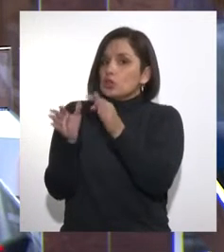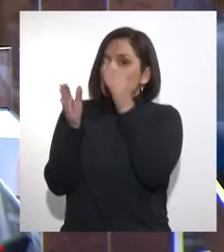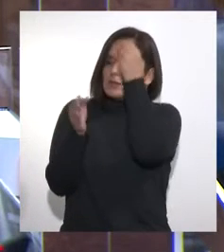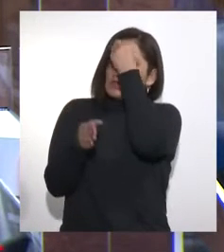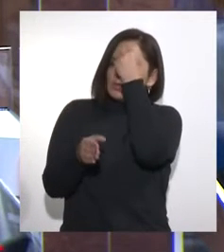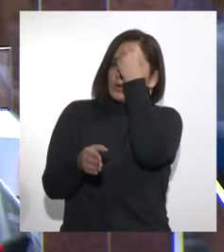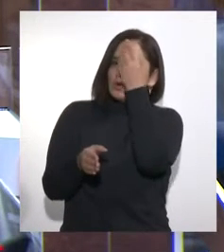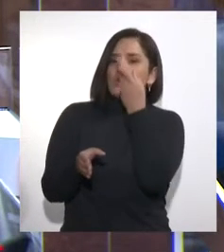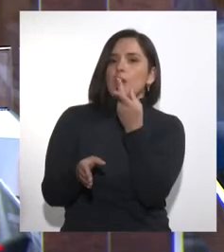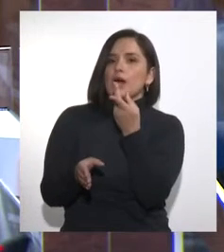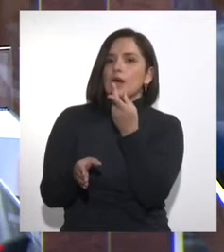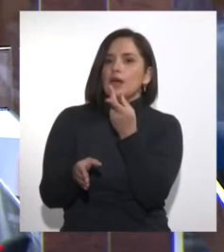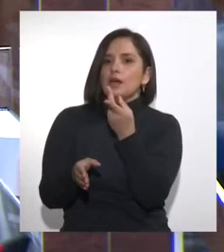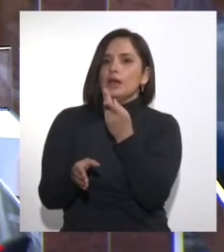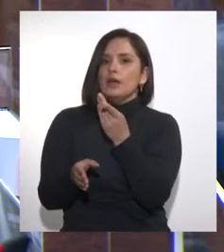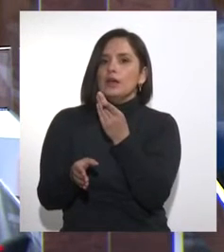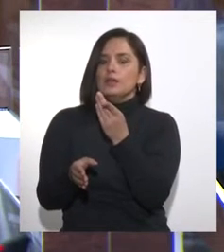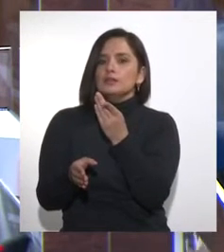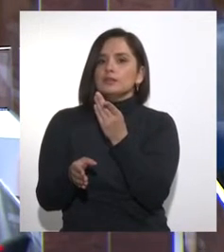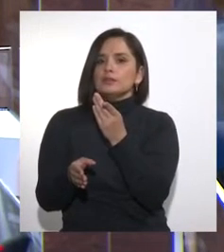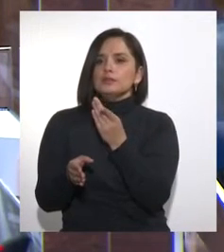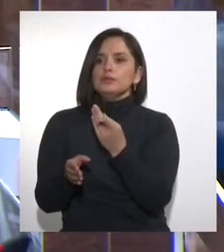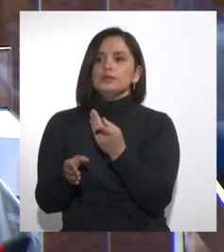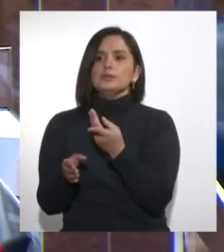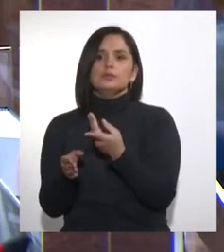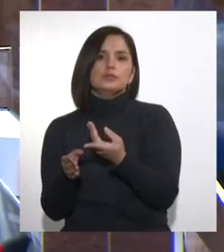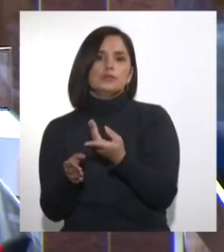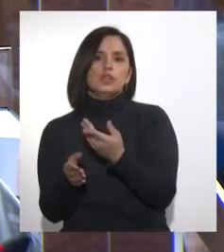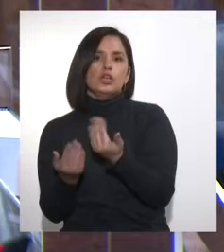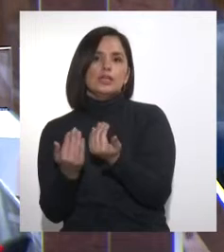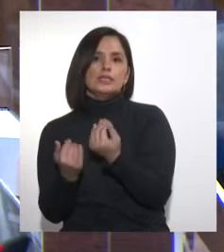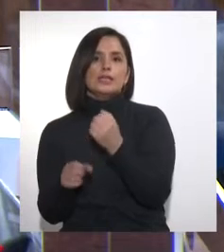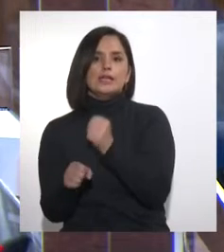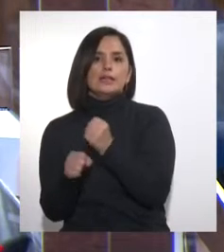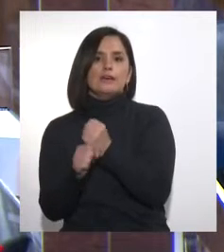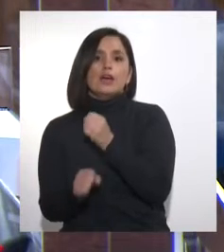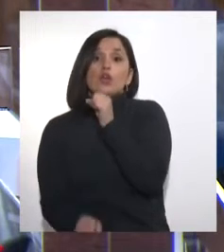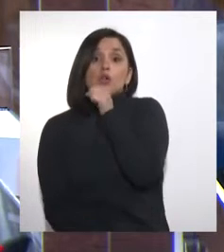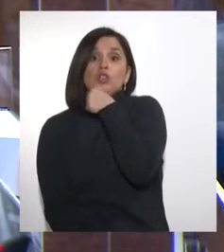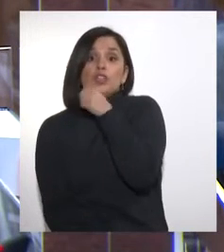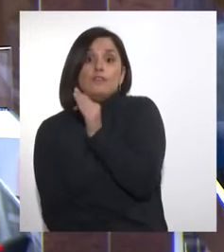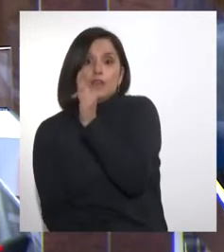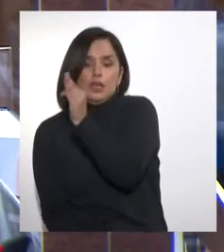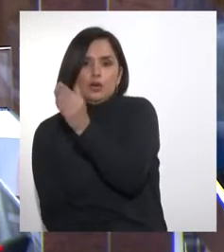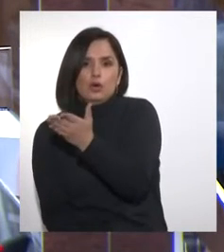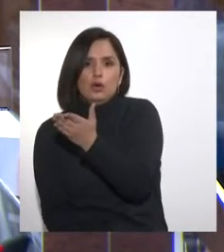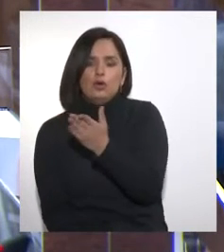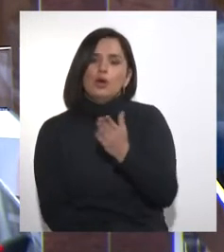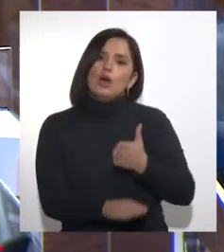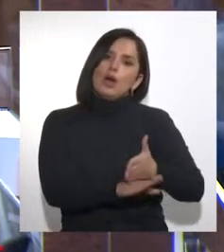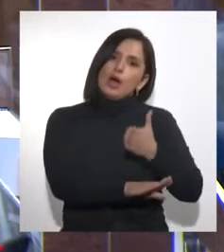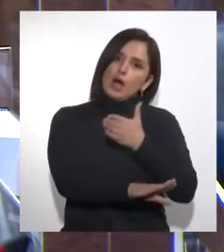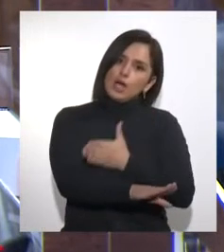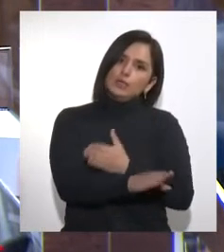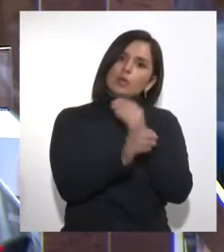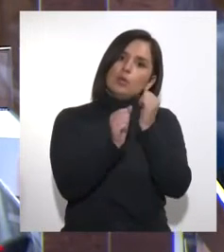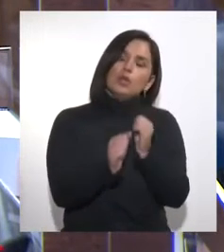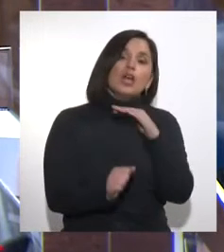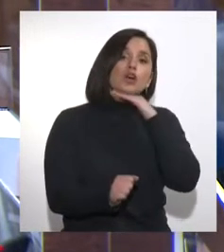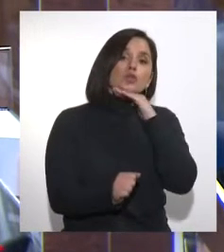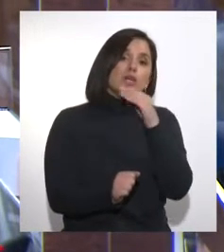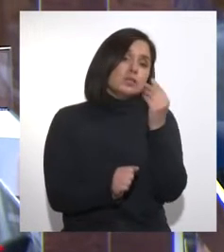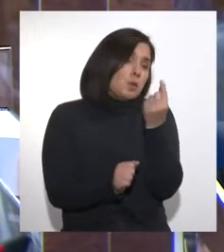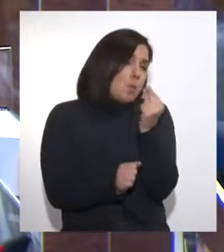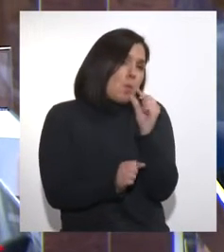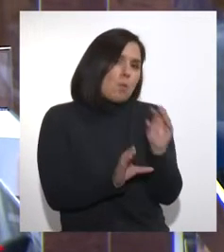que requeriría el trabajador o la trabajadora en su vejez, ante la emergencia podría utilizarse una modesta parte de los ahorros